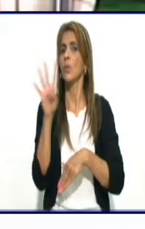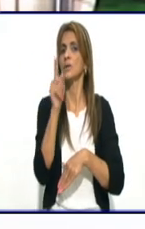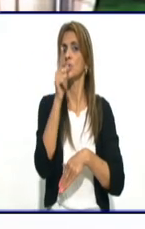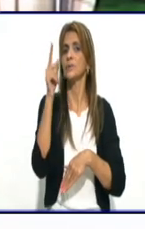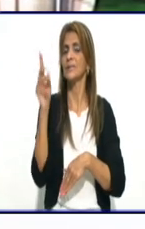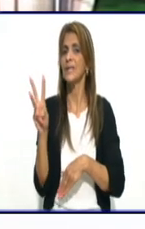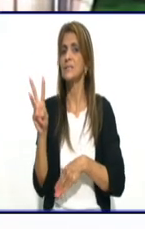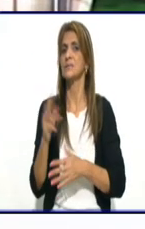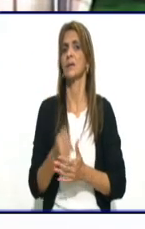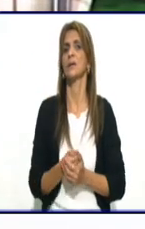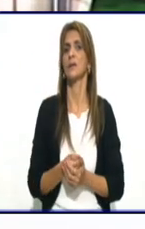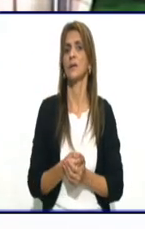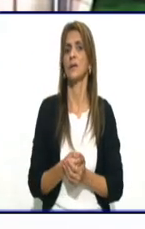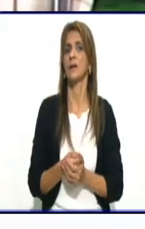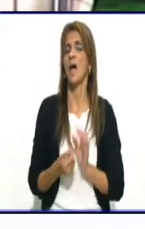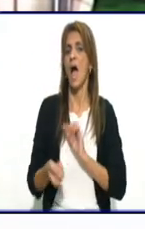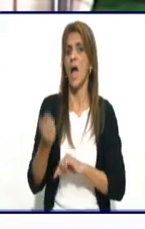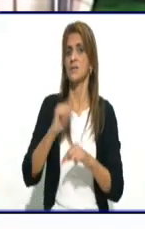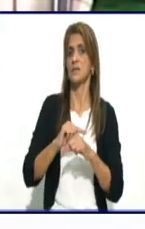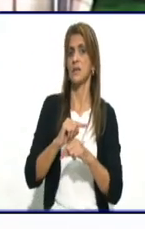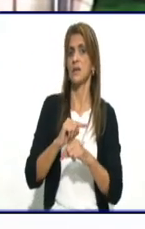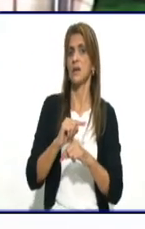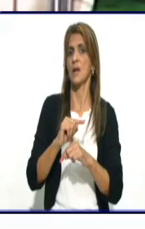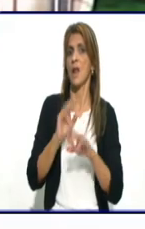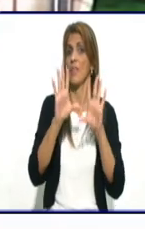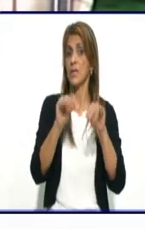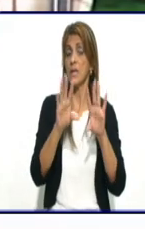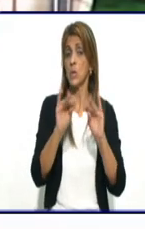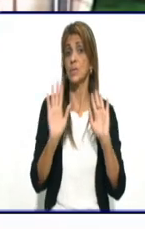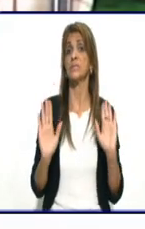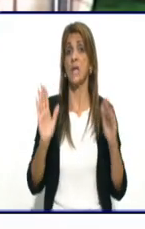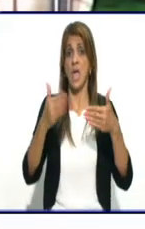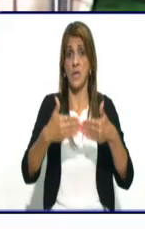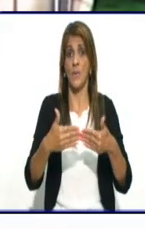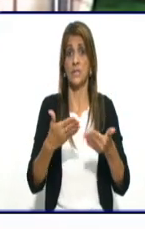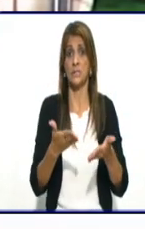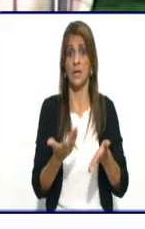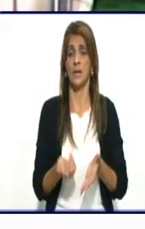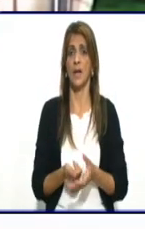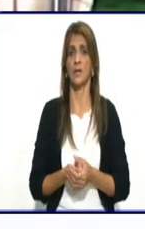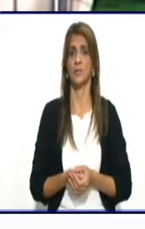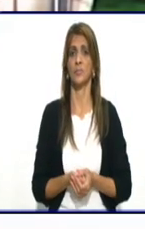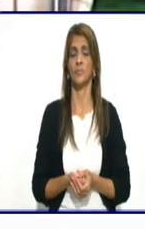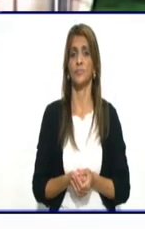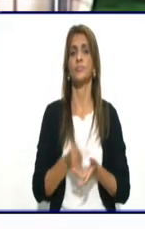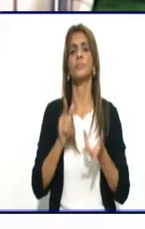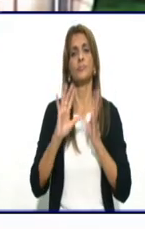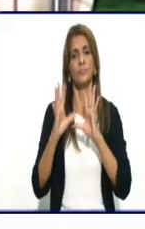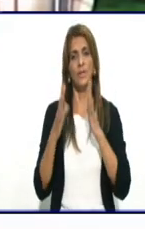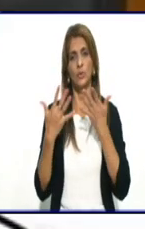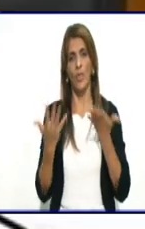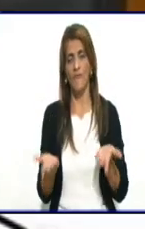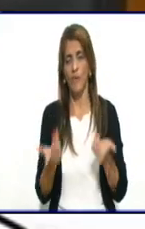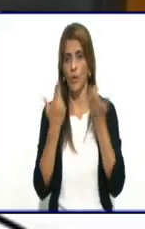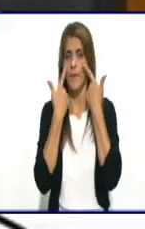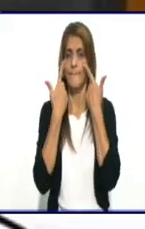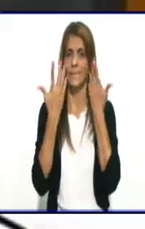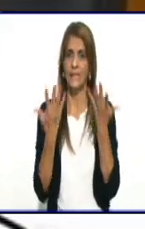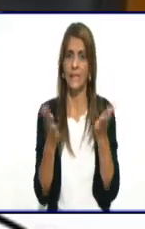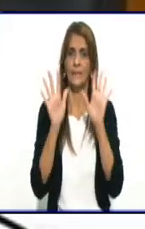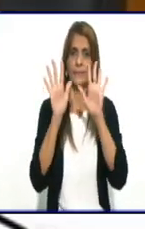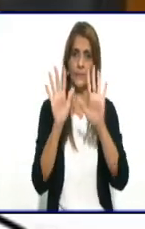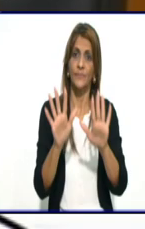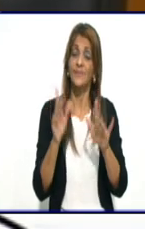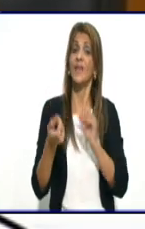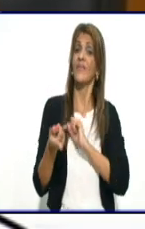Julio de Camilo Cienfuegos, ayer a ellos les avisaron que allí se iba a cerrar. ¿Sí? De todas formas, en estos momentos, desde ayer,